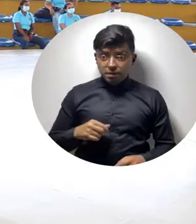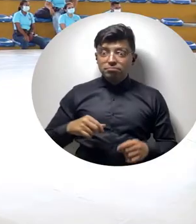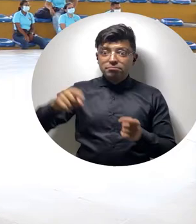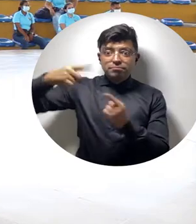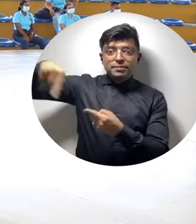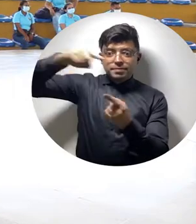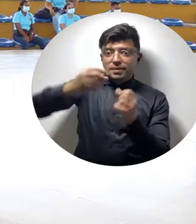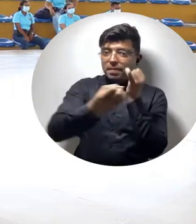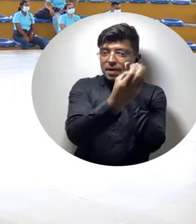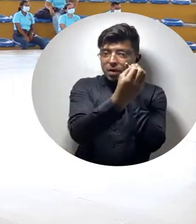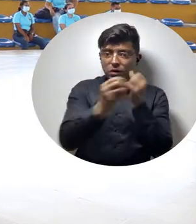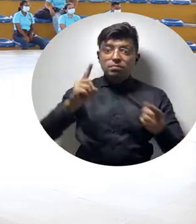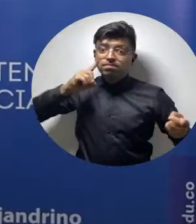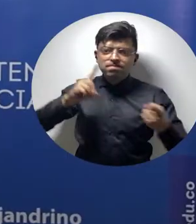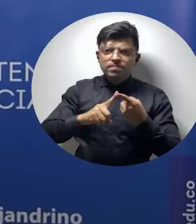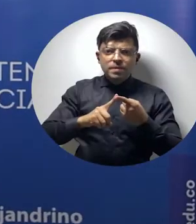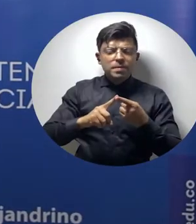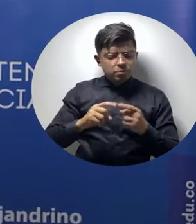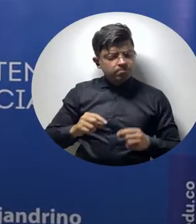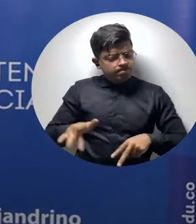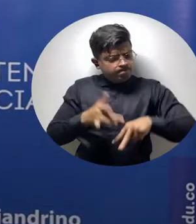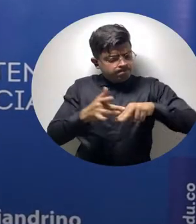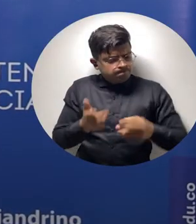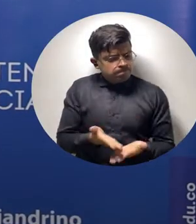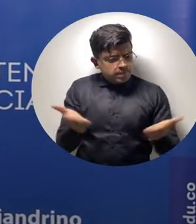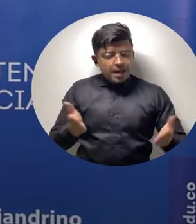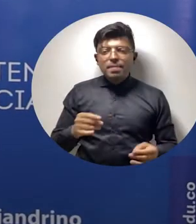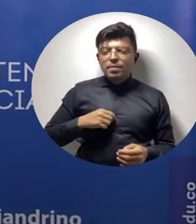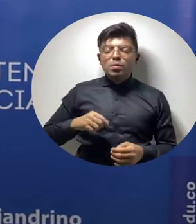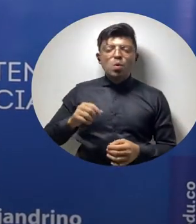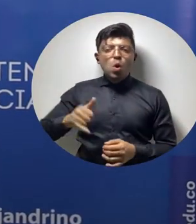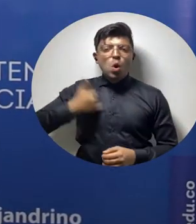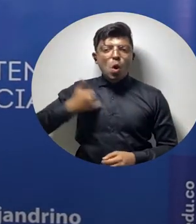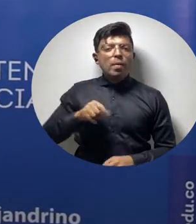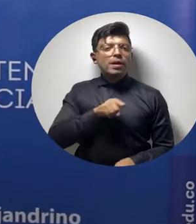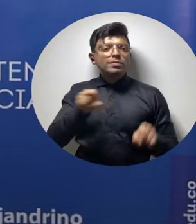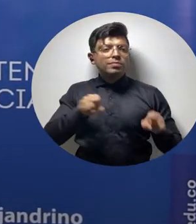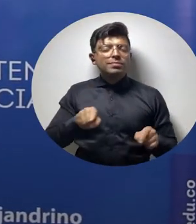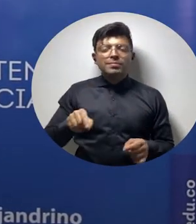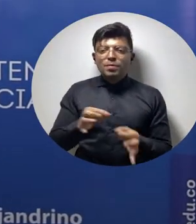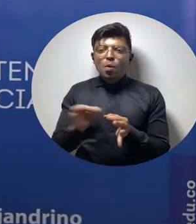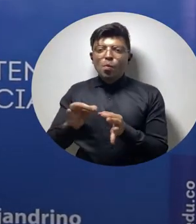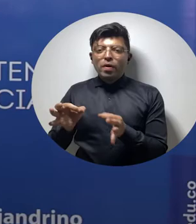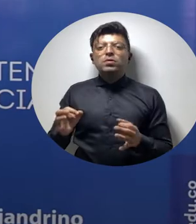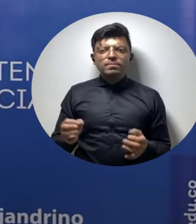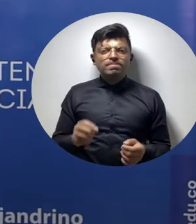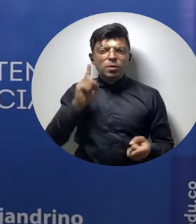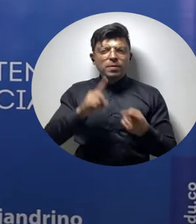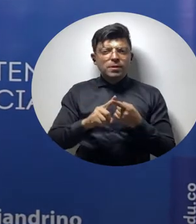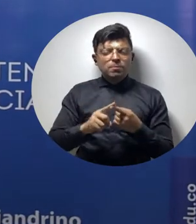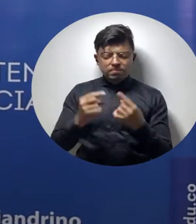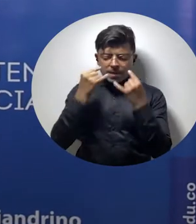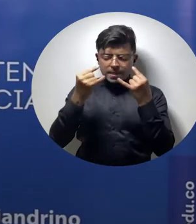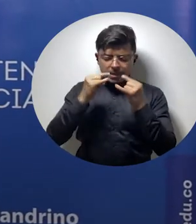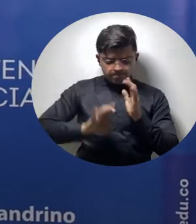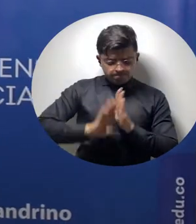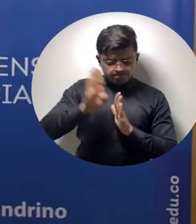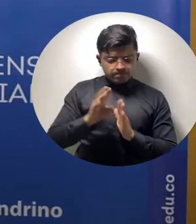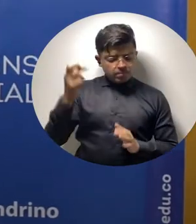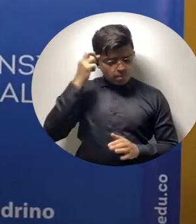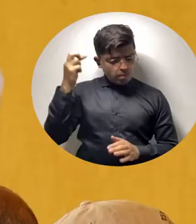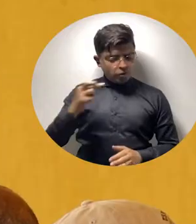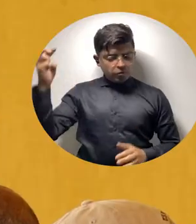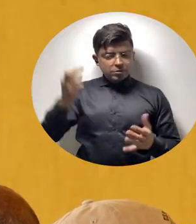de seguir despertando en los jóvenes algorrogueros y de la provincia ese interés por salir adelante, por ser